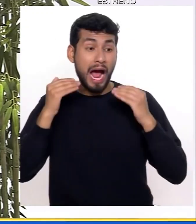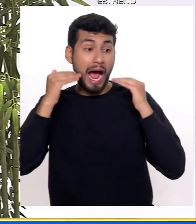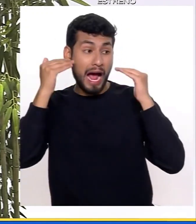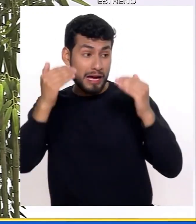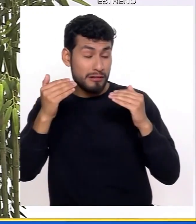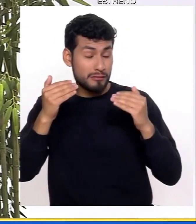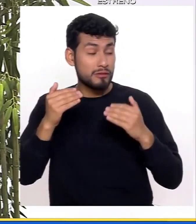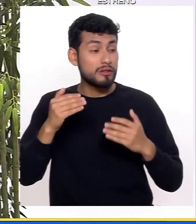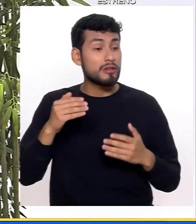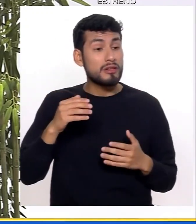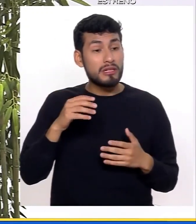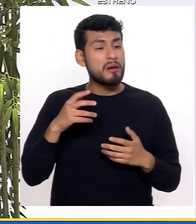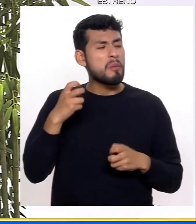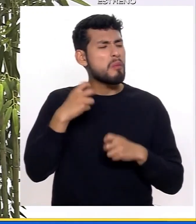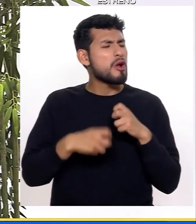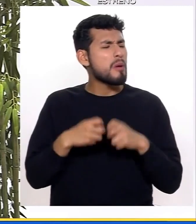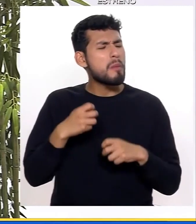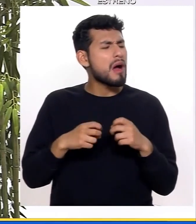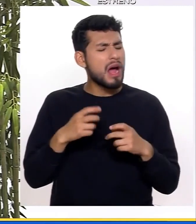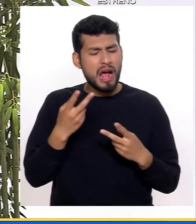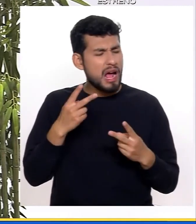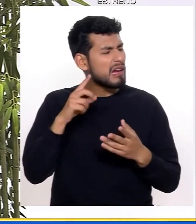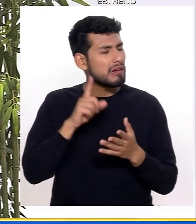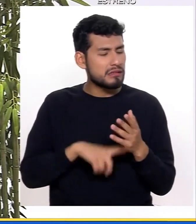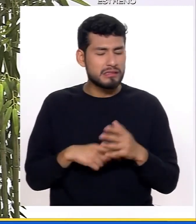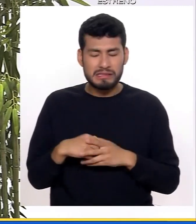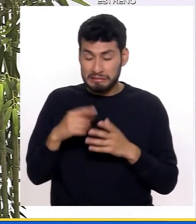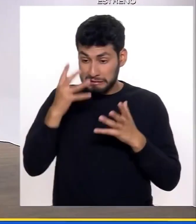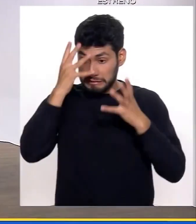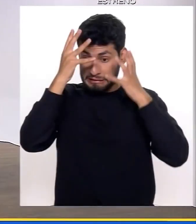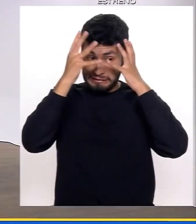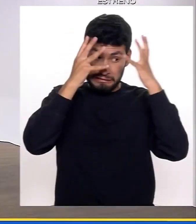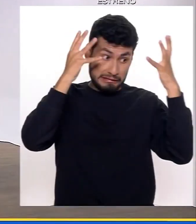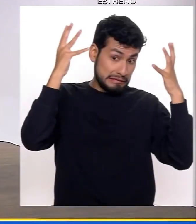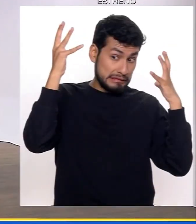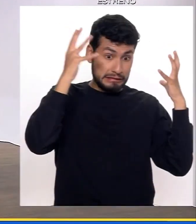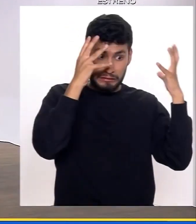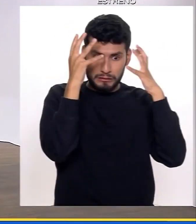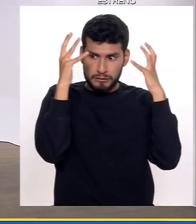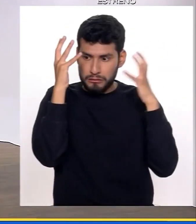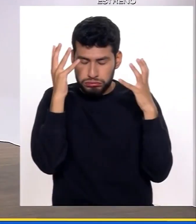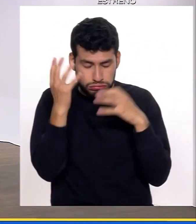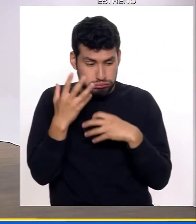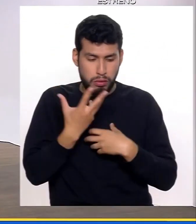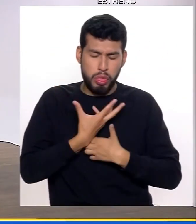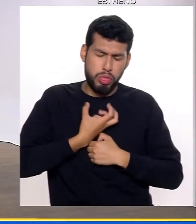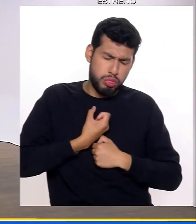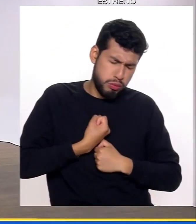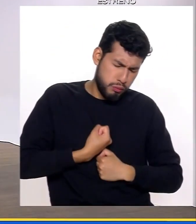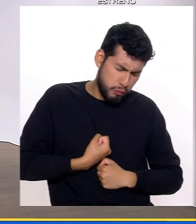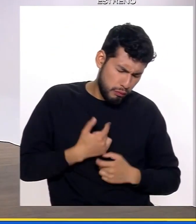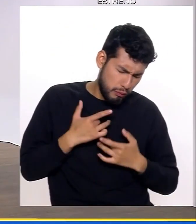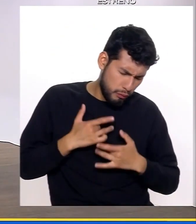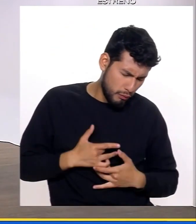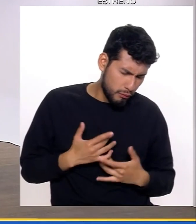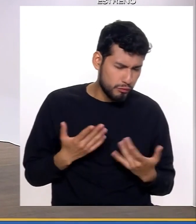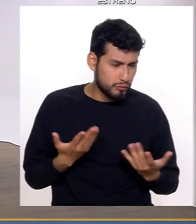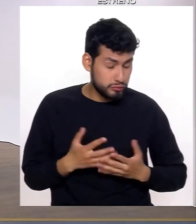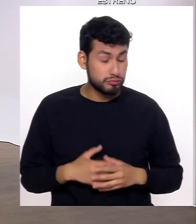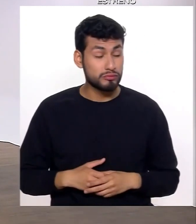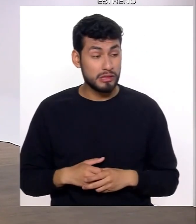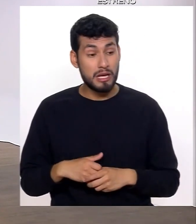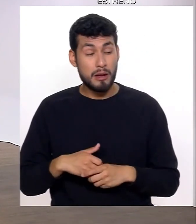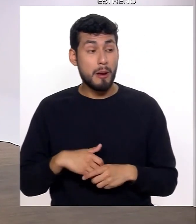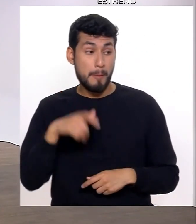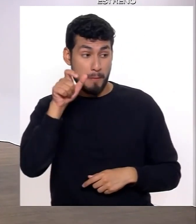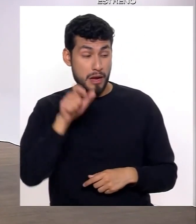tres problemas que van a aparecer es ansiedad y depresión. Es decir, si la persona tiene episodios,